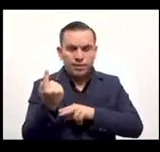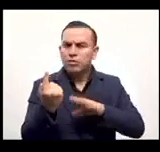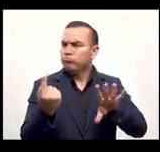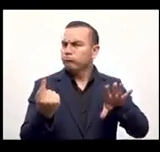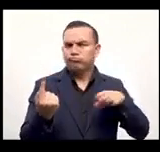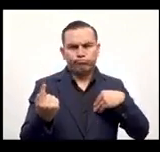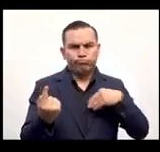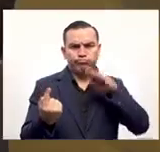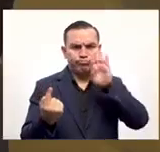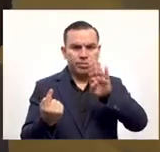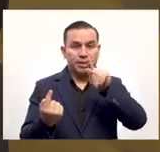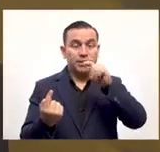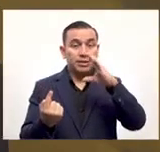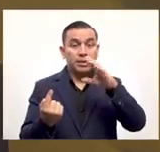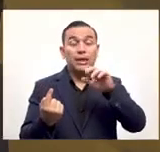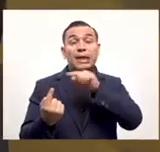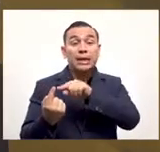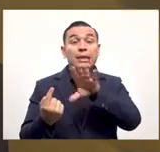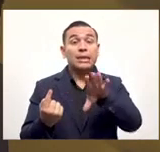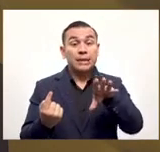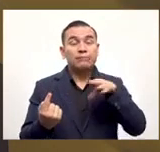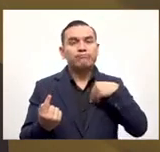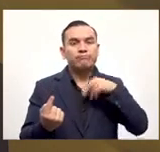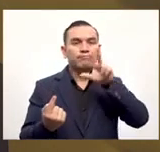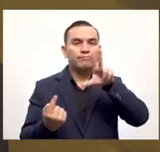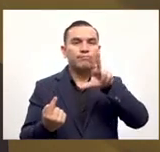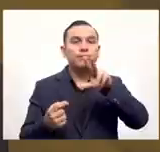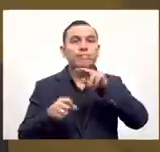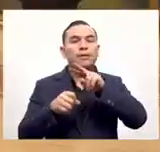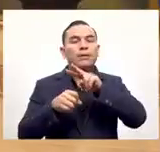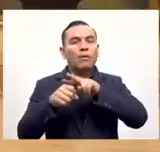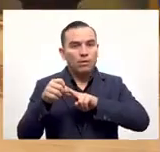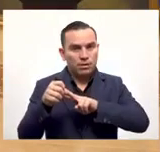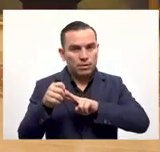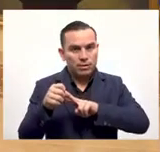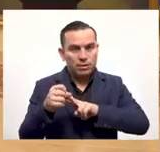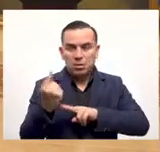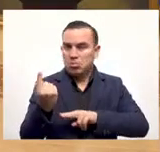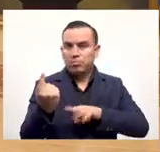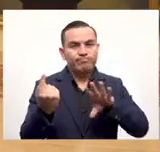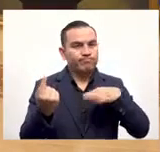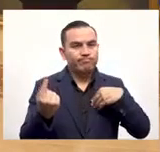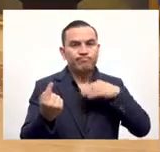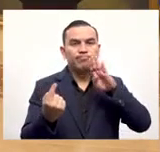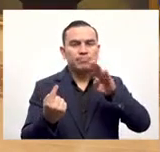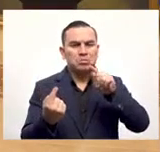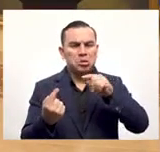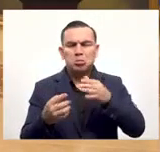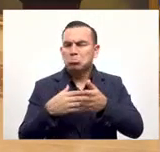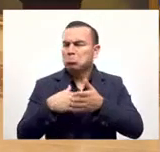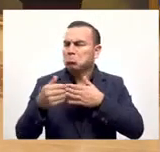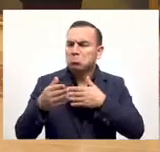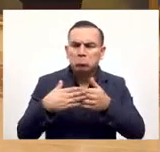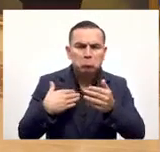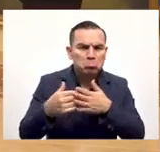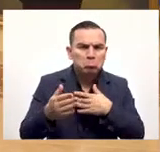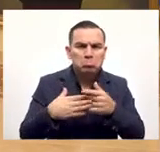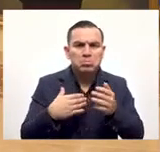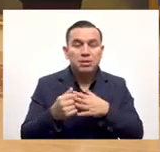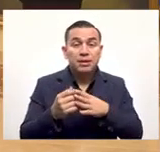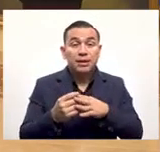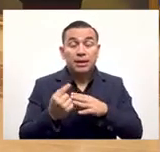él no quiere recibir bitcoin Roberto quiere recibir dólares porque él sus minutas las tiene tasadas en dólares y él no quiere recibir bitcoin no hay problema